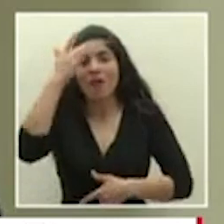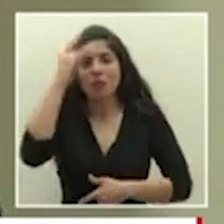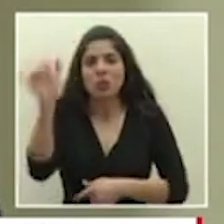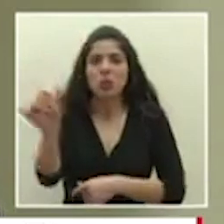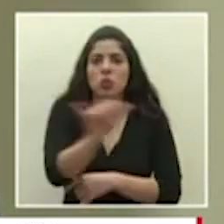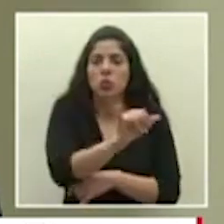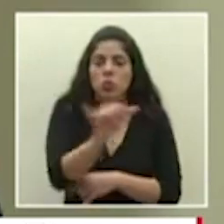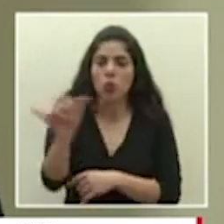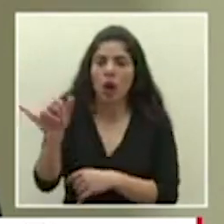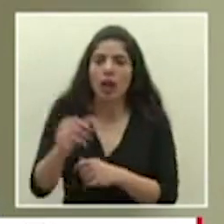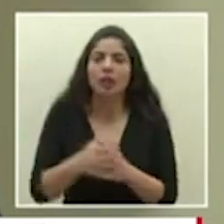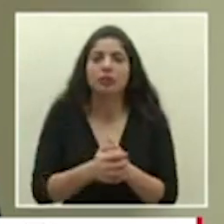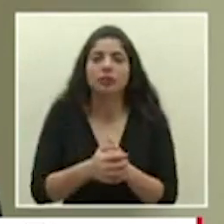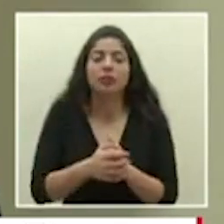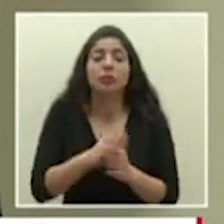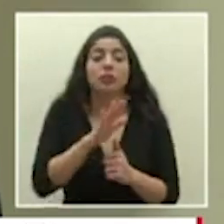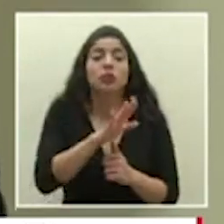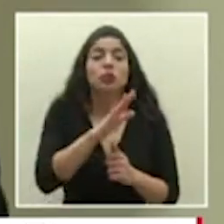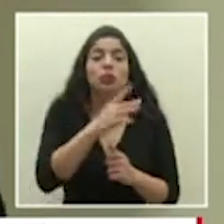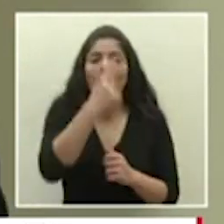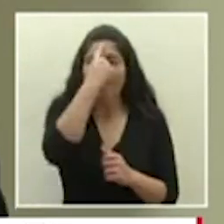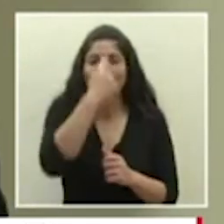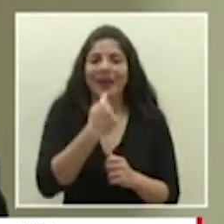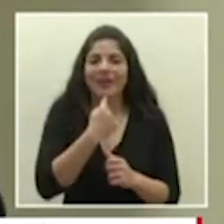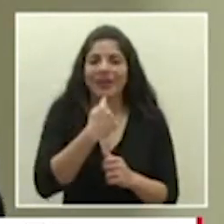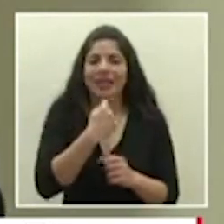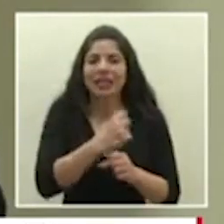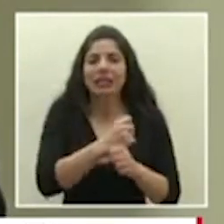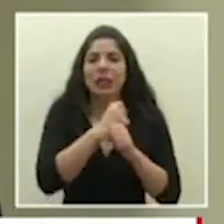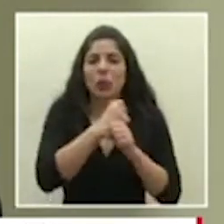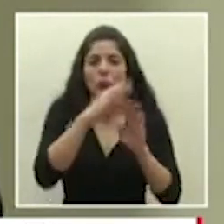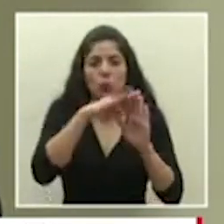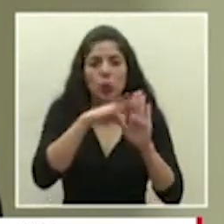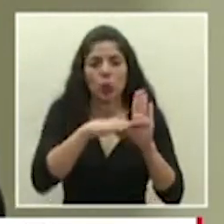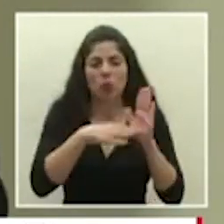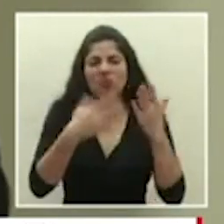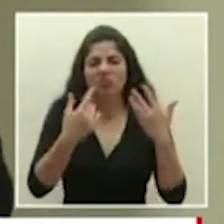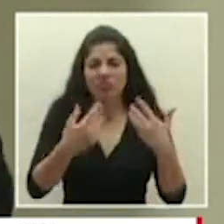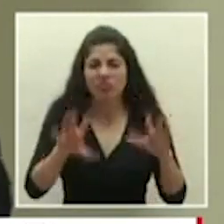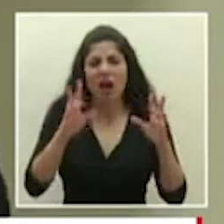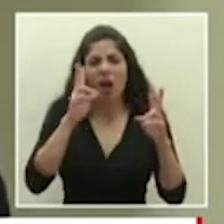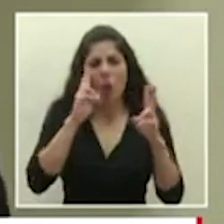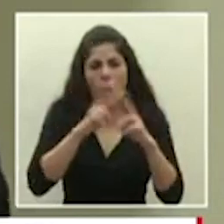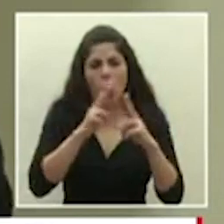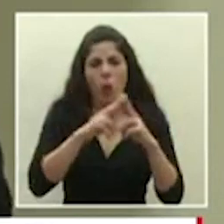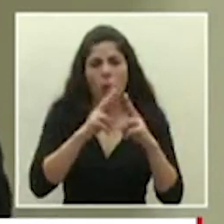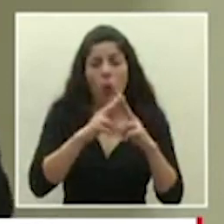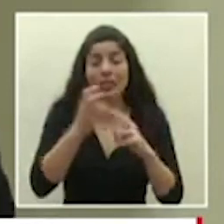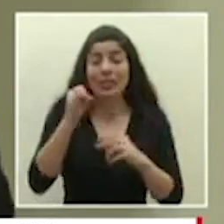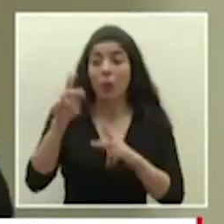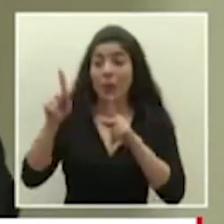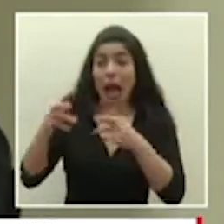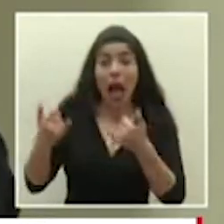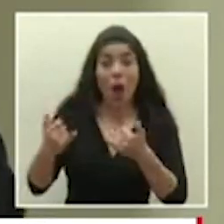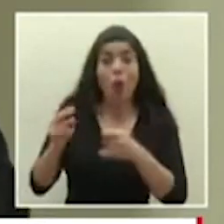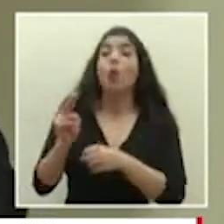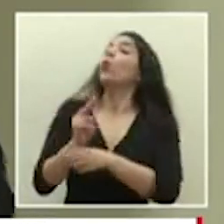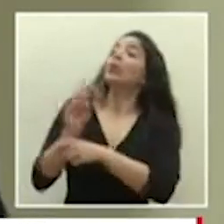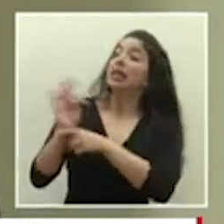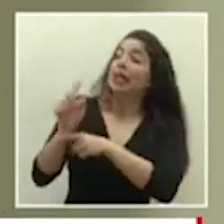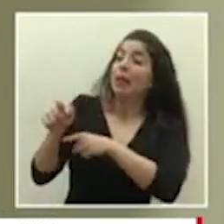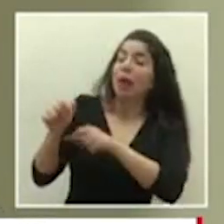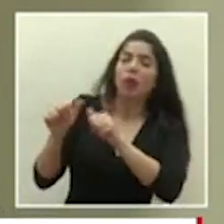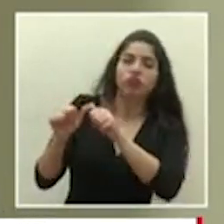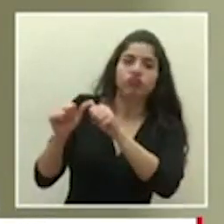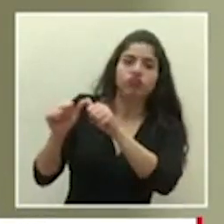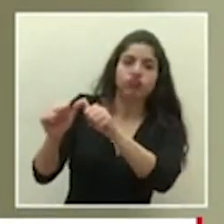y cuyo perfil de seguridad se conoce muy bien así que el que ya está en tratamiento continúa